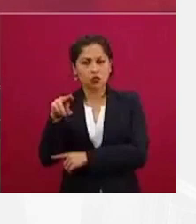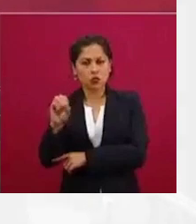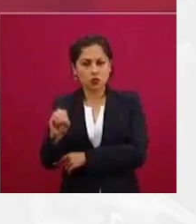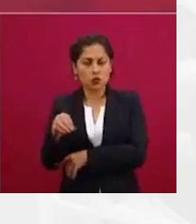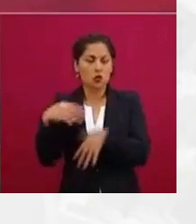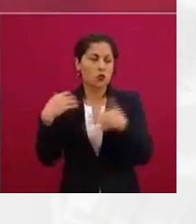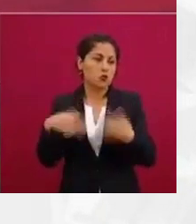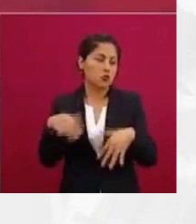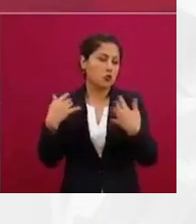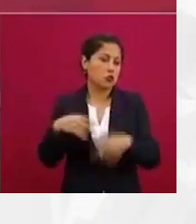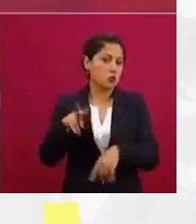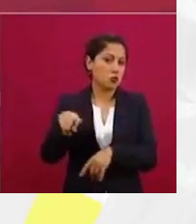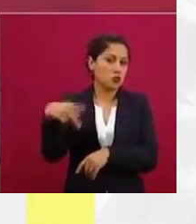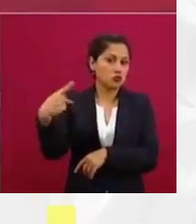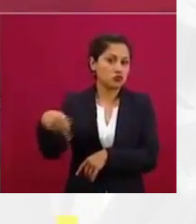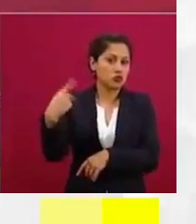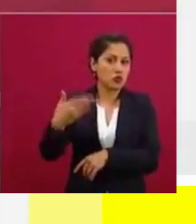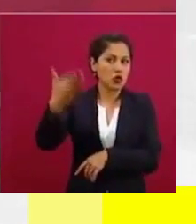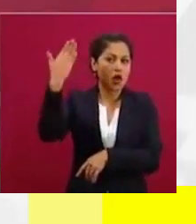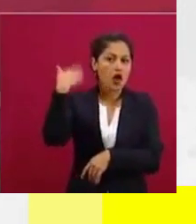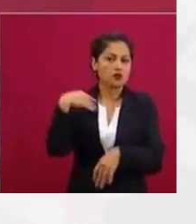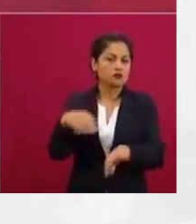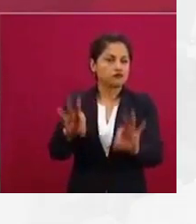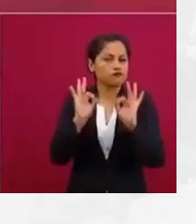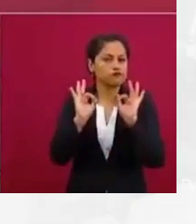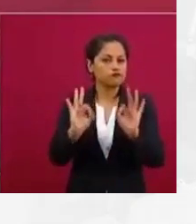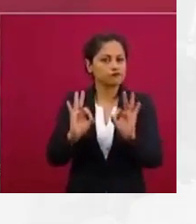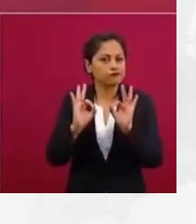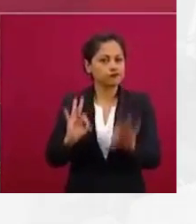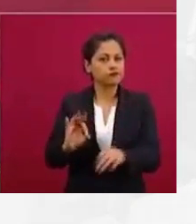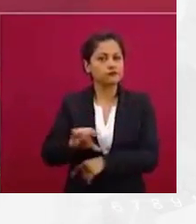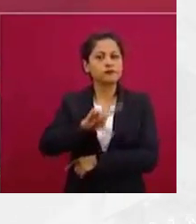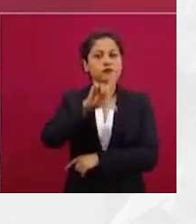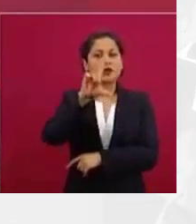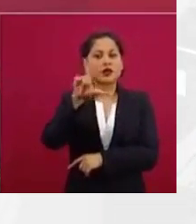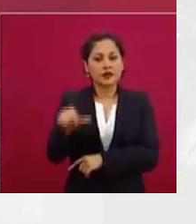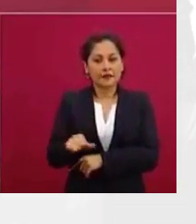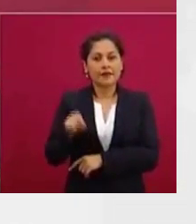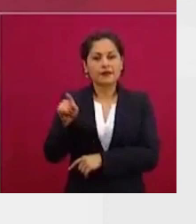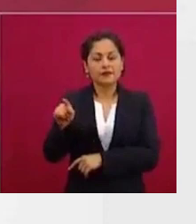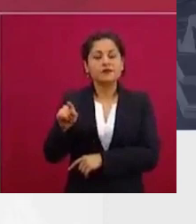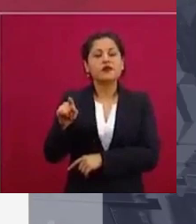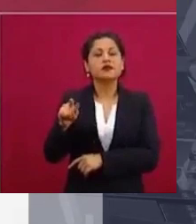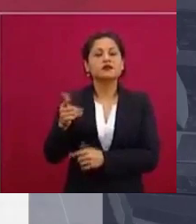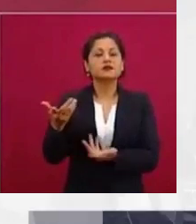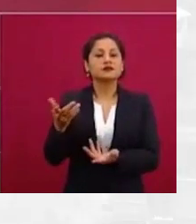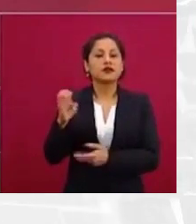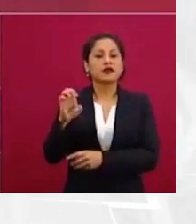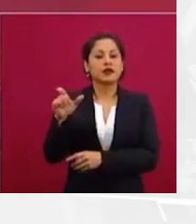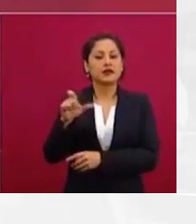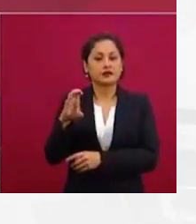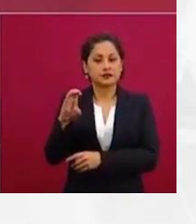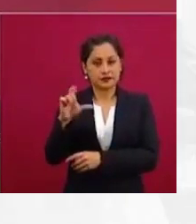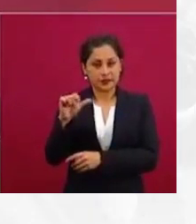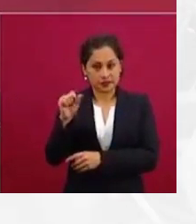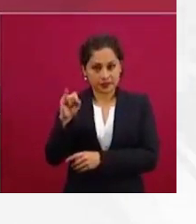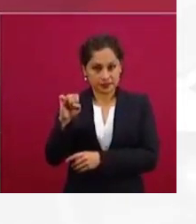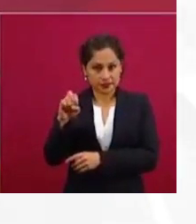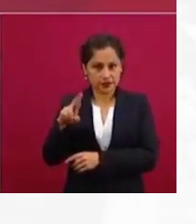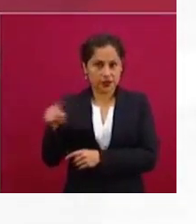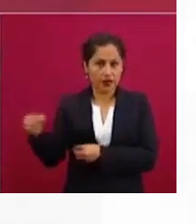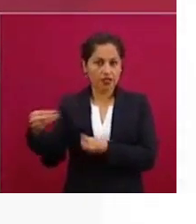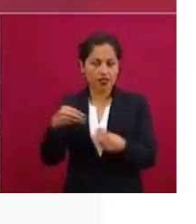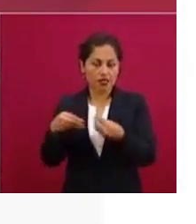No de los que con la facilidad de las nuevas tecnologías y con un teléfono inteligente